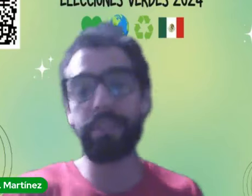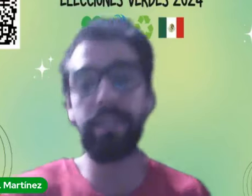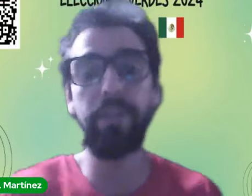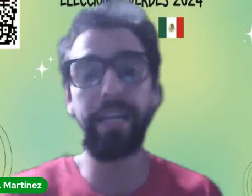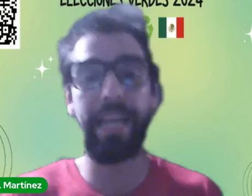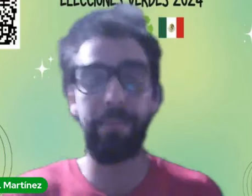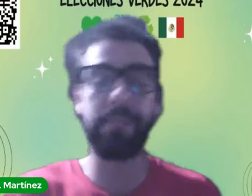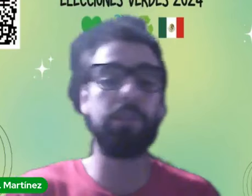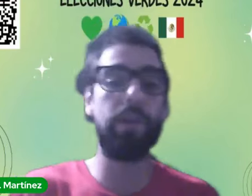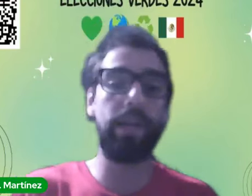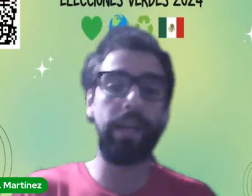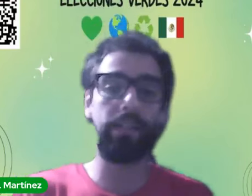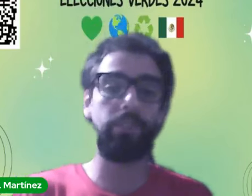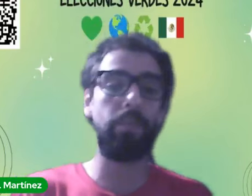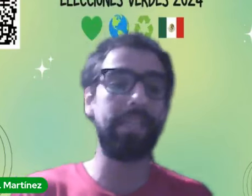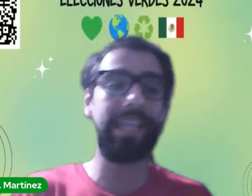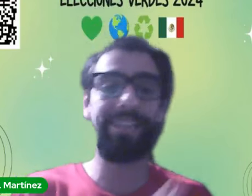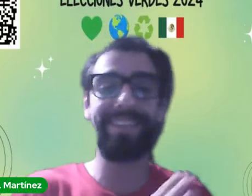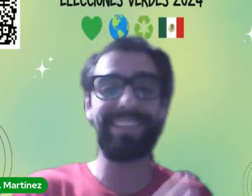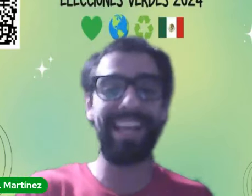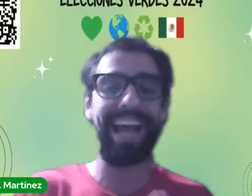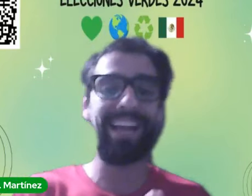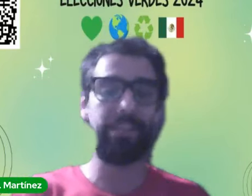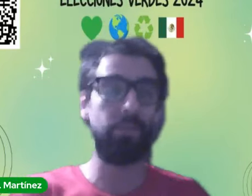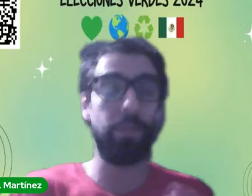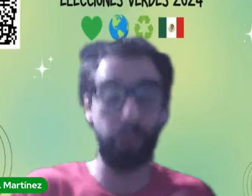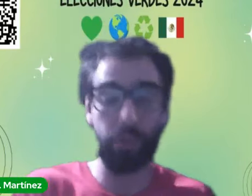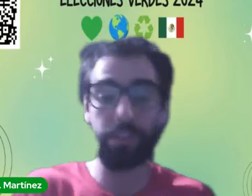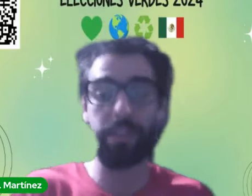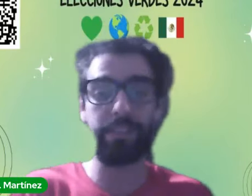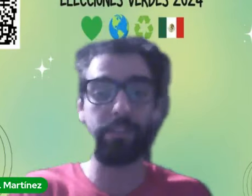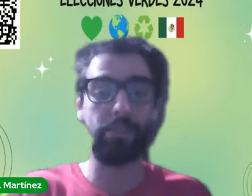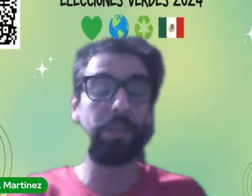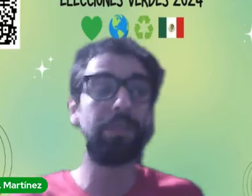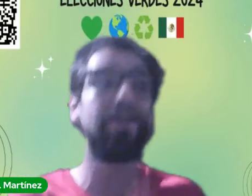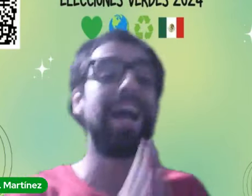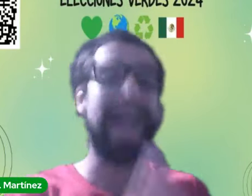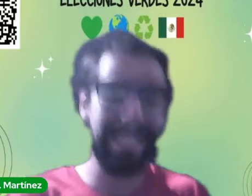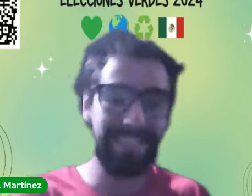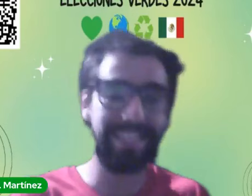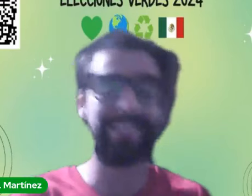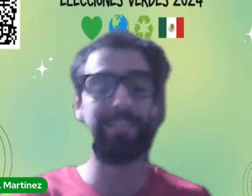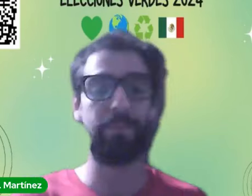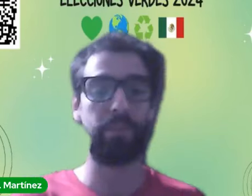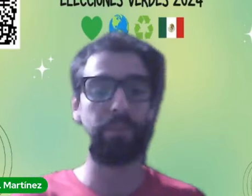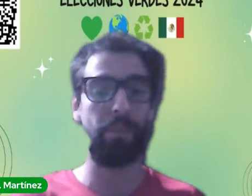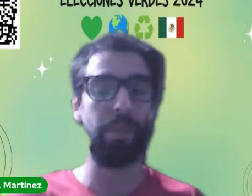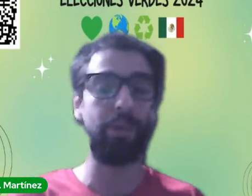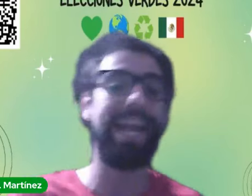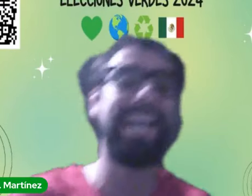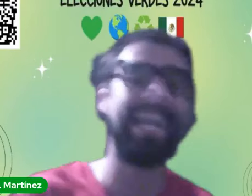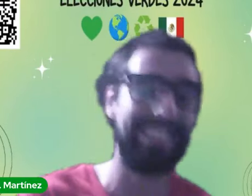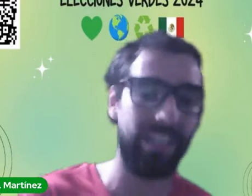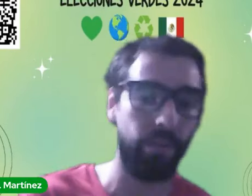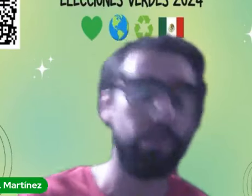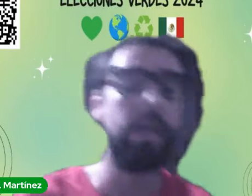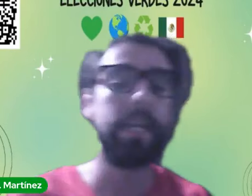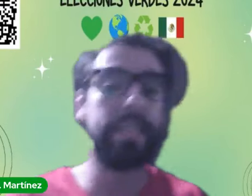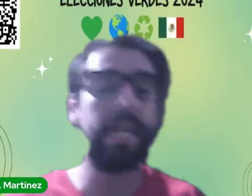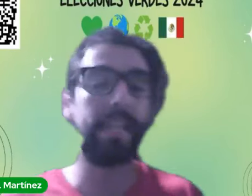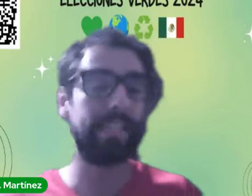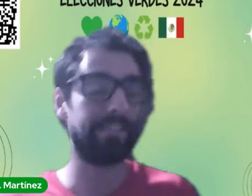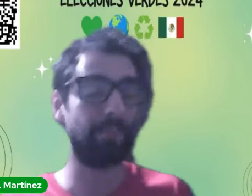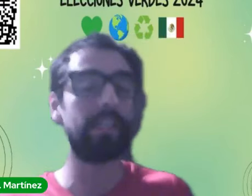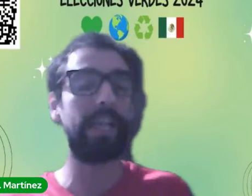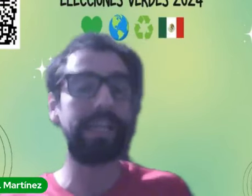partidario de que la inversión en electromovilidad debe ser sobre todo del sector público hacia el transporte público eléctrico y